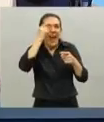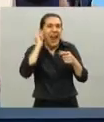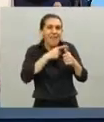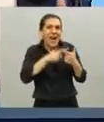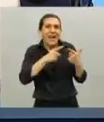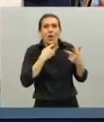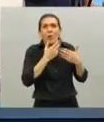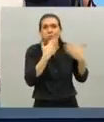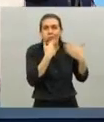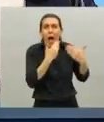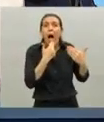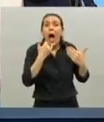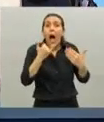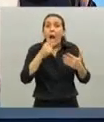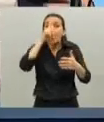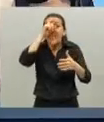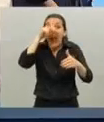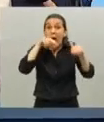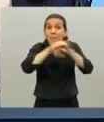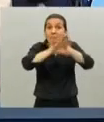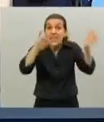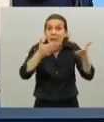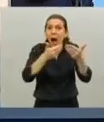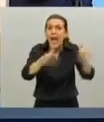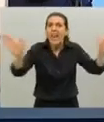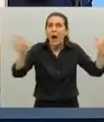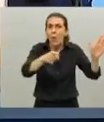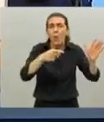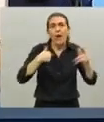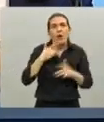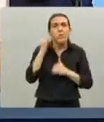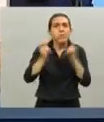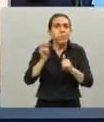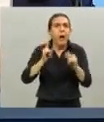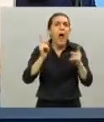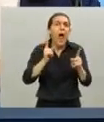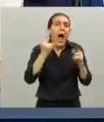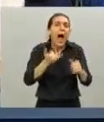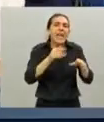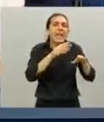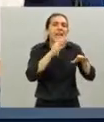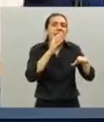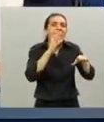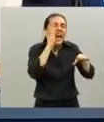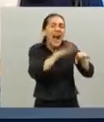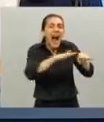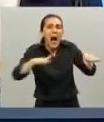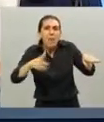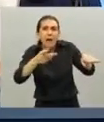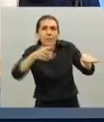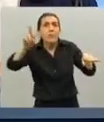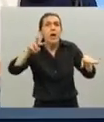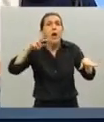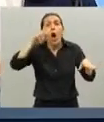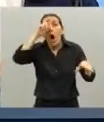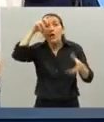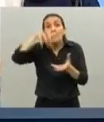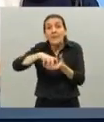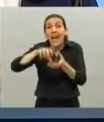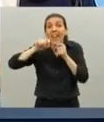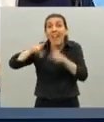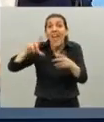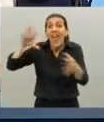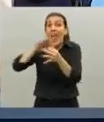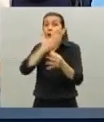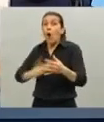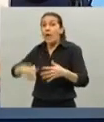terapias intensivas eso no lo cuento cuando digo que duplicamos la cantidad de camas porque son hospitales nacionales en la provincia